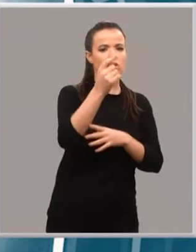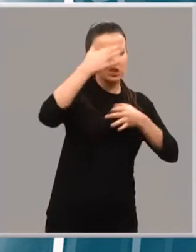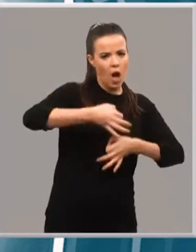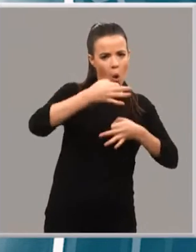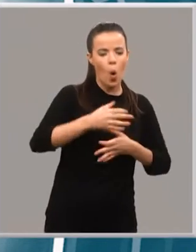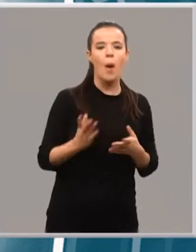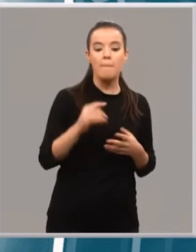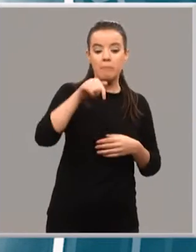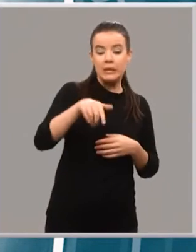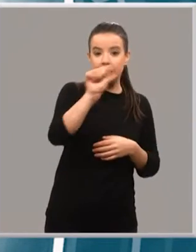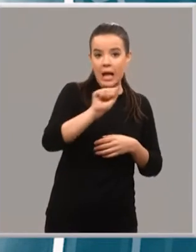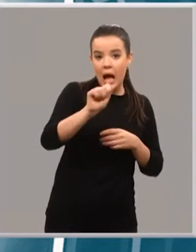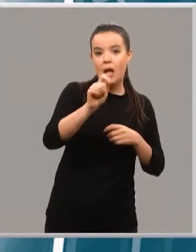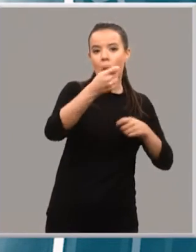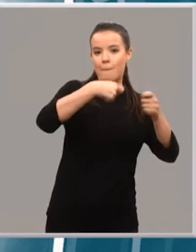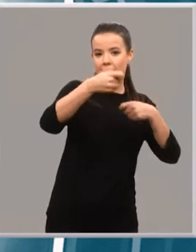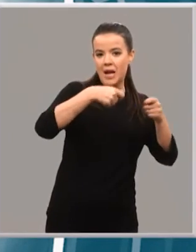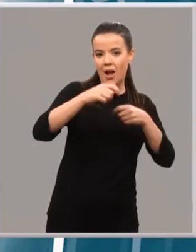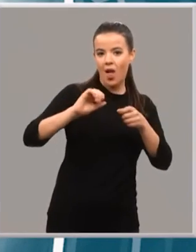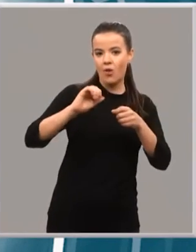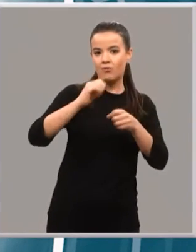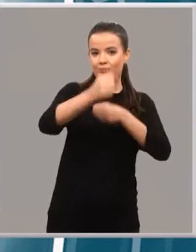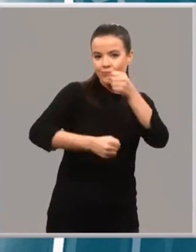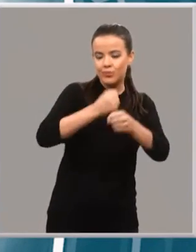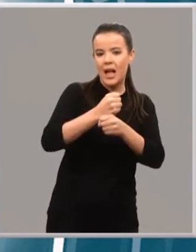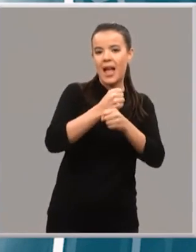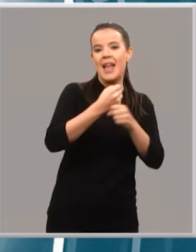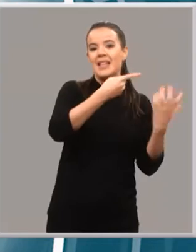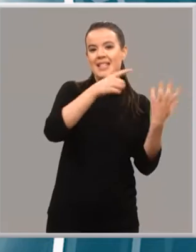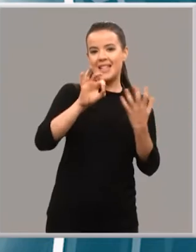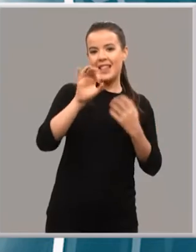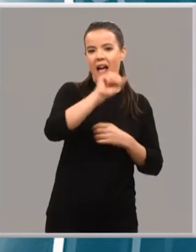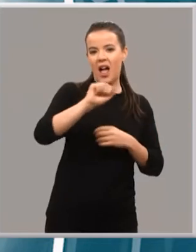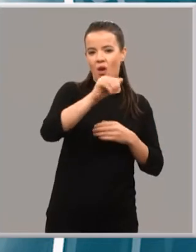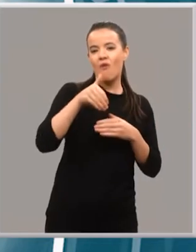mercado del corregidor cumple 60 años y apuesta por muchos más.